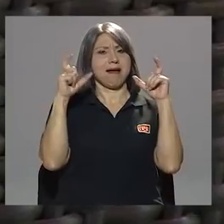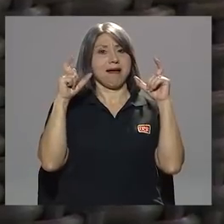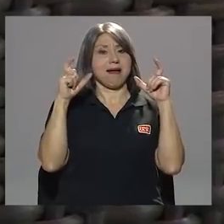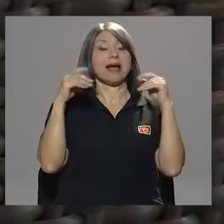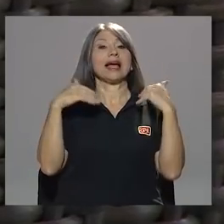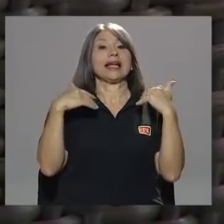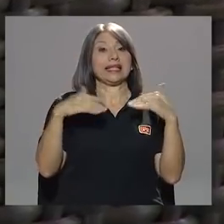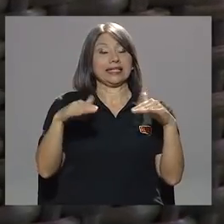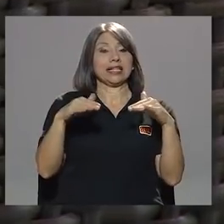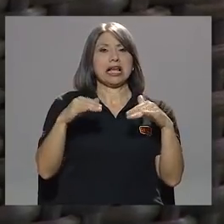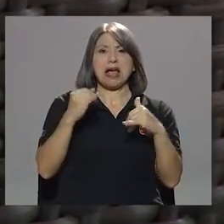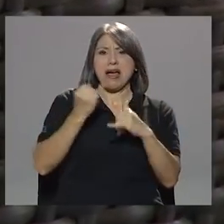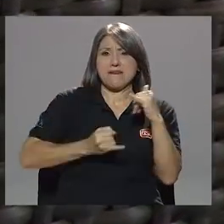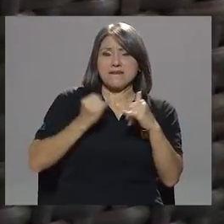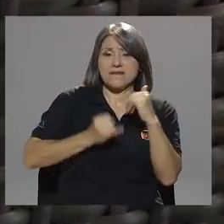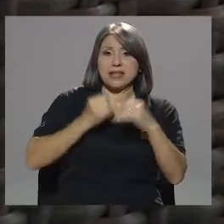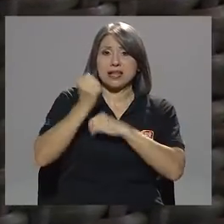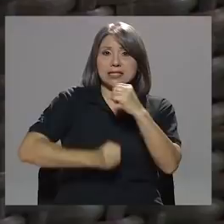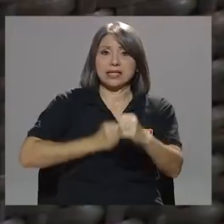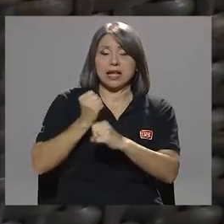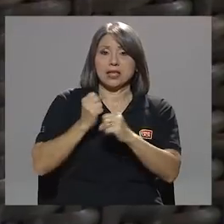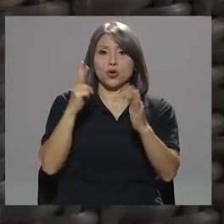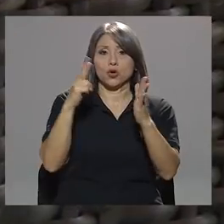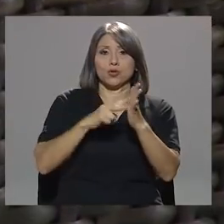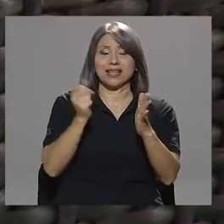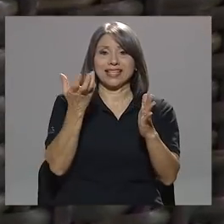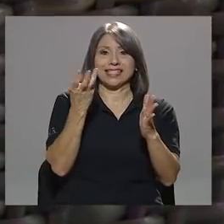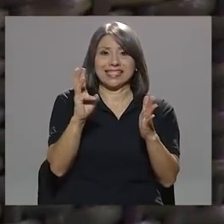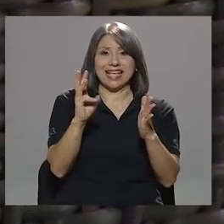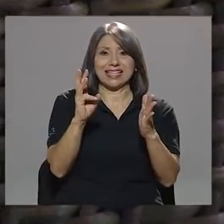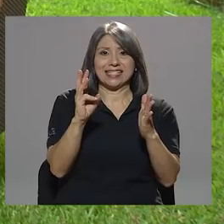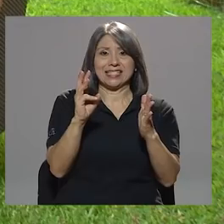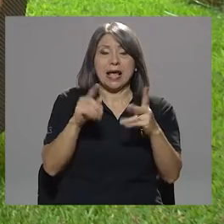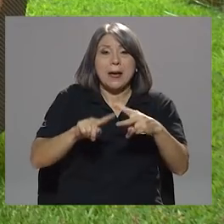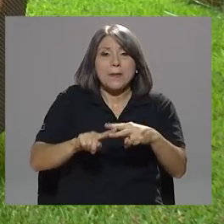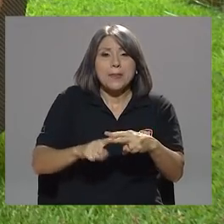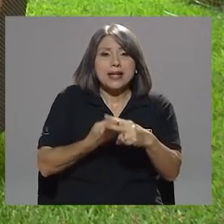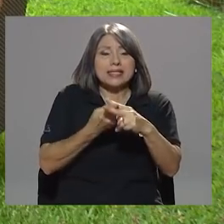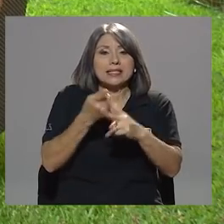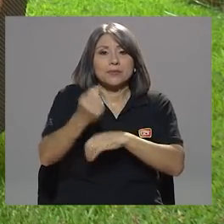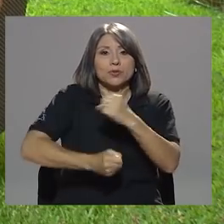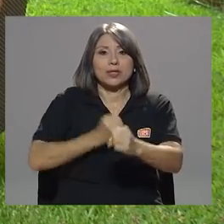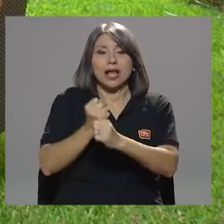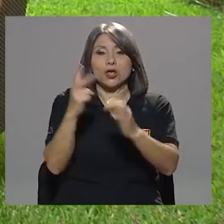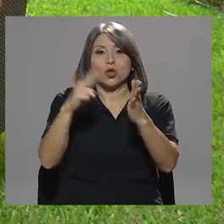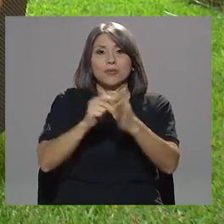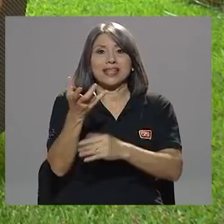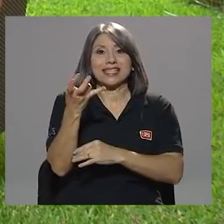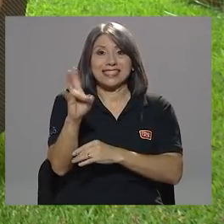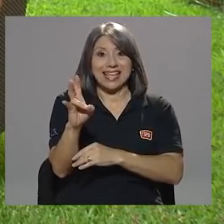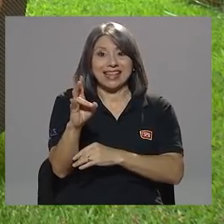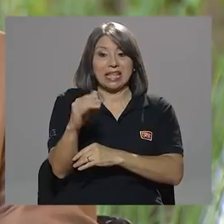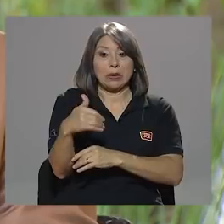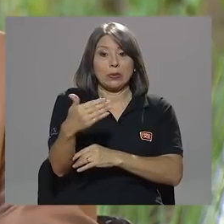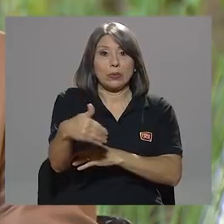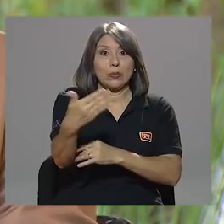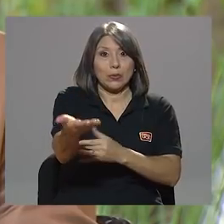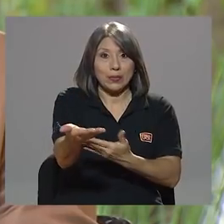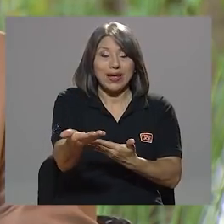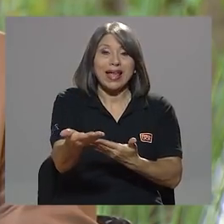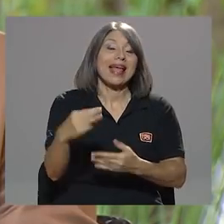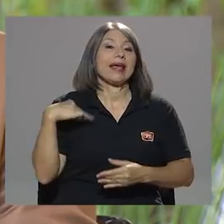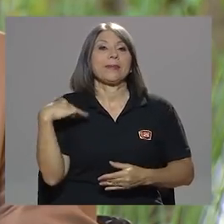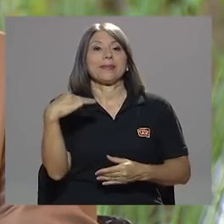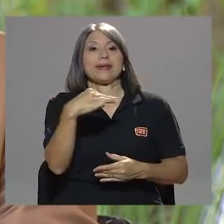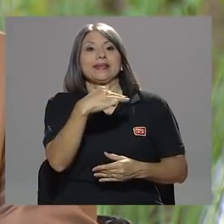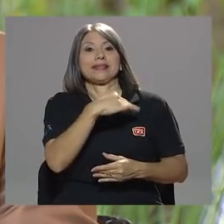que, posterior a finales del 2016 y a principios del 2017, generaron o delegó